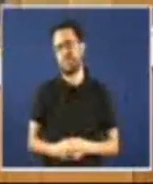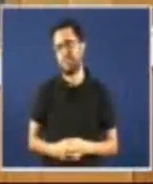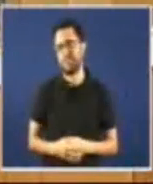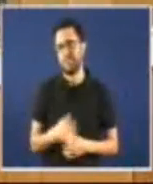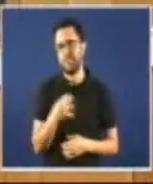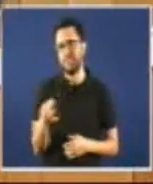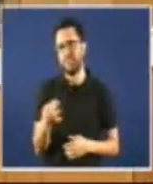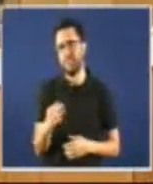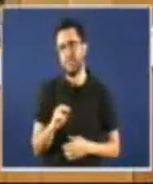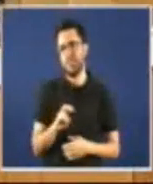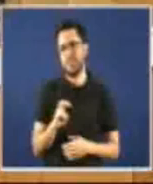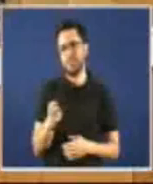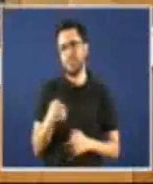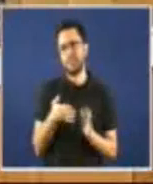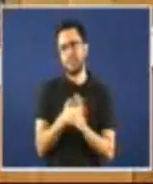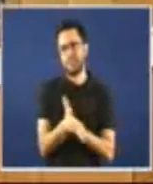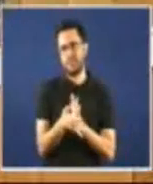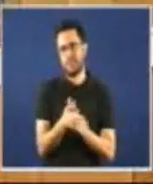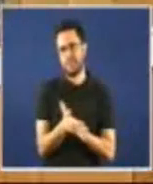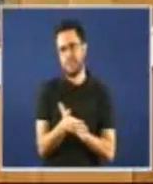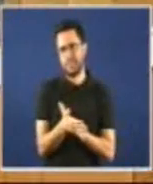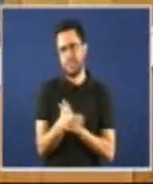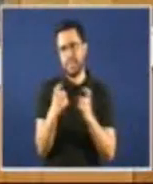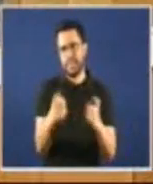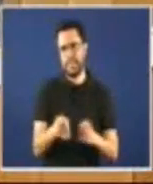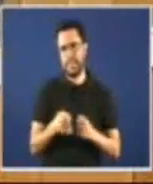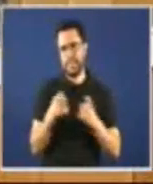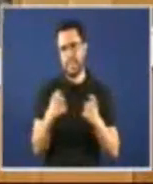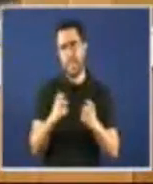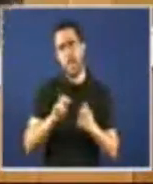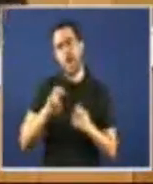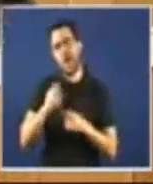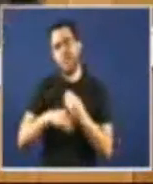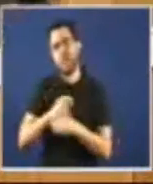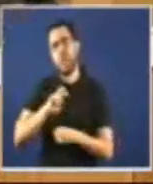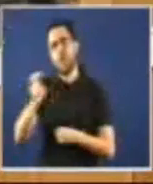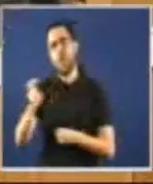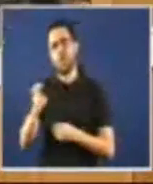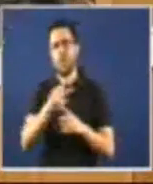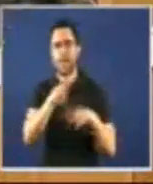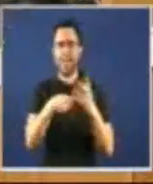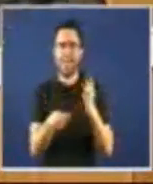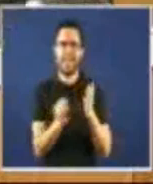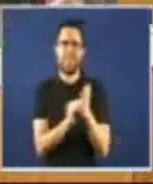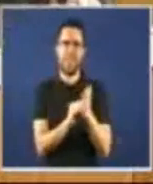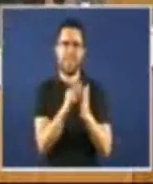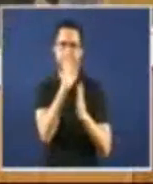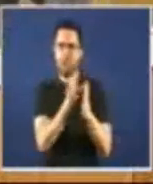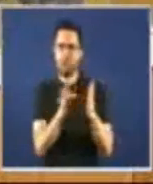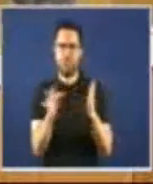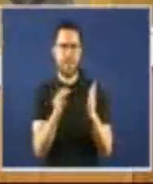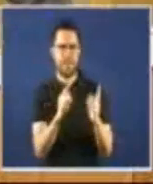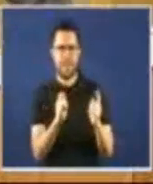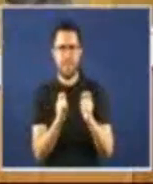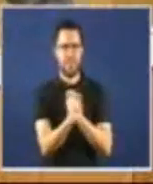aquí aforrámolas porque tentaremos facerlos non tremenda de totalidade non devolutiva que na líña do proposto por nos mesmos o ano pasado